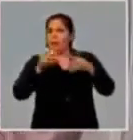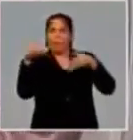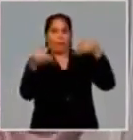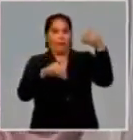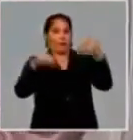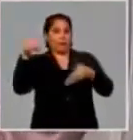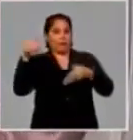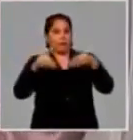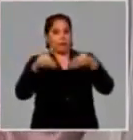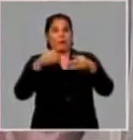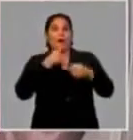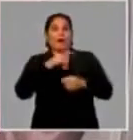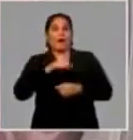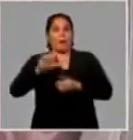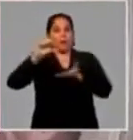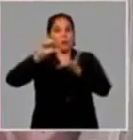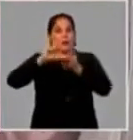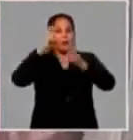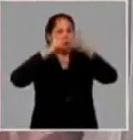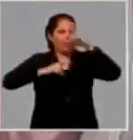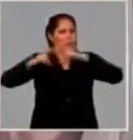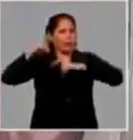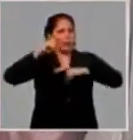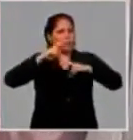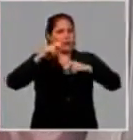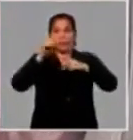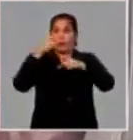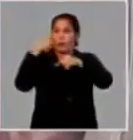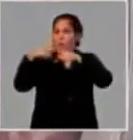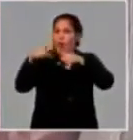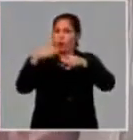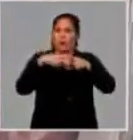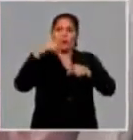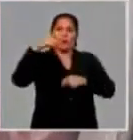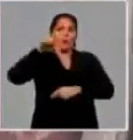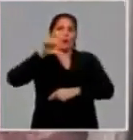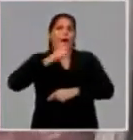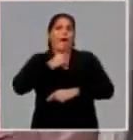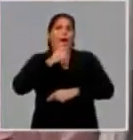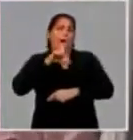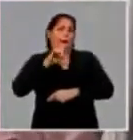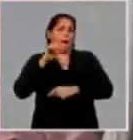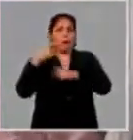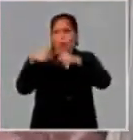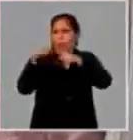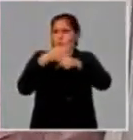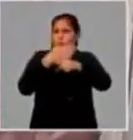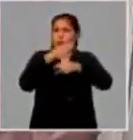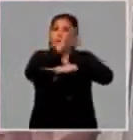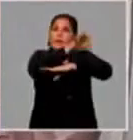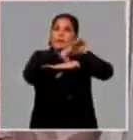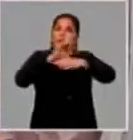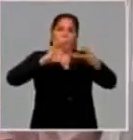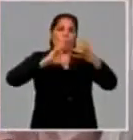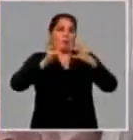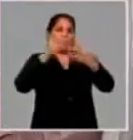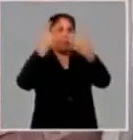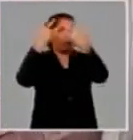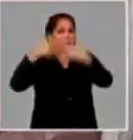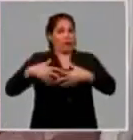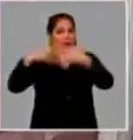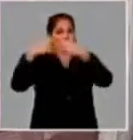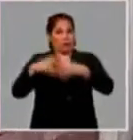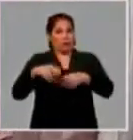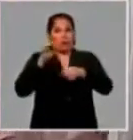participación, como ejemplo, del Centro de Estudios Avanzados y otros, COJA, etcétera, etcétera, hay todo un diseño de escalado industrial